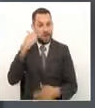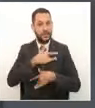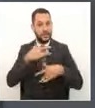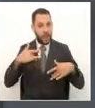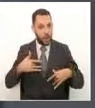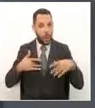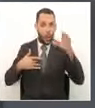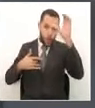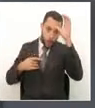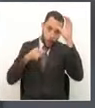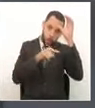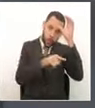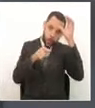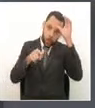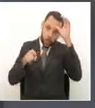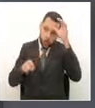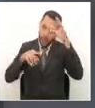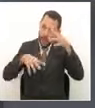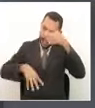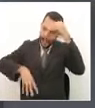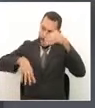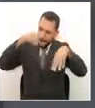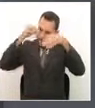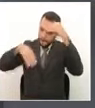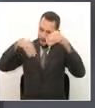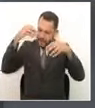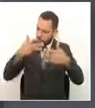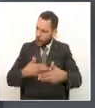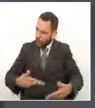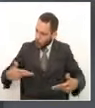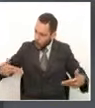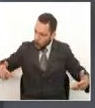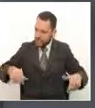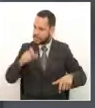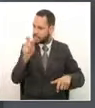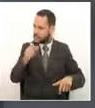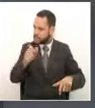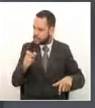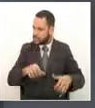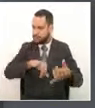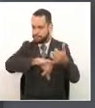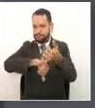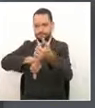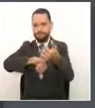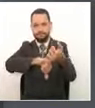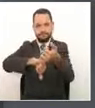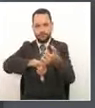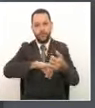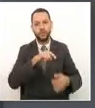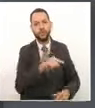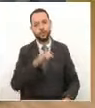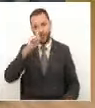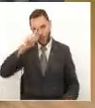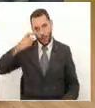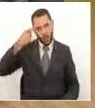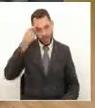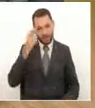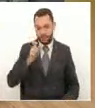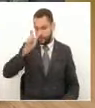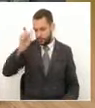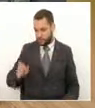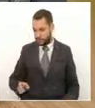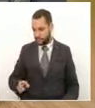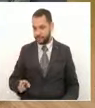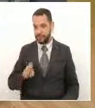mucho a ir aprendiendo de las grandes necesidades y usted lo dice con mucha claridad el señor gobernador cuando